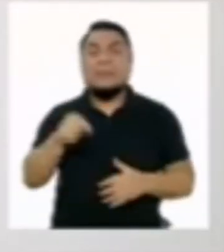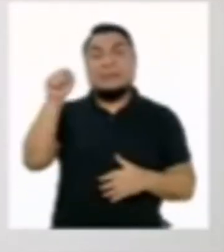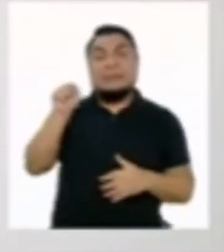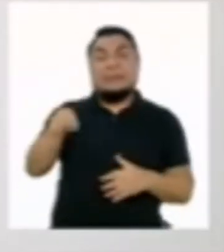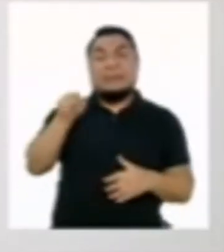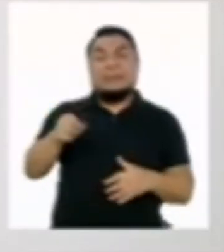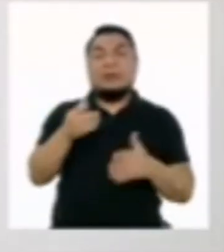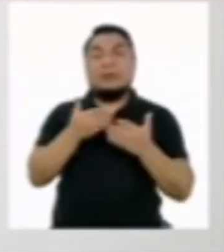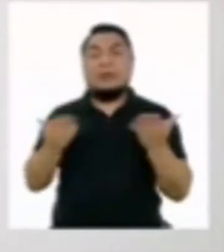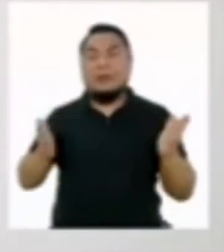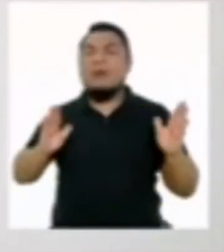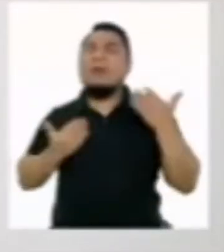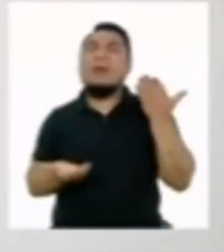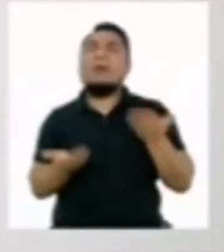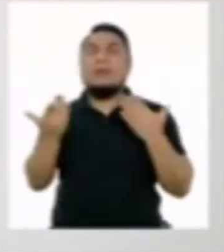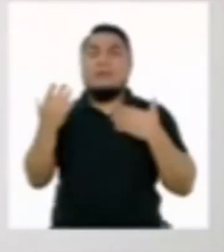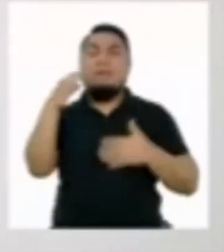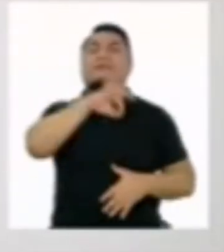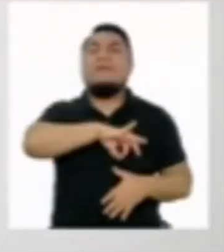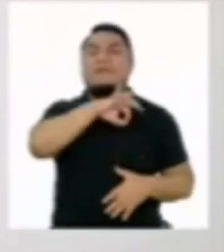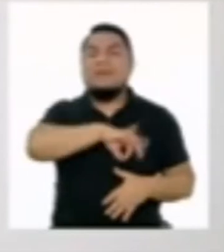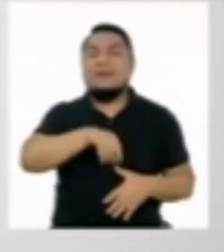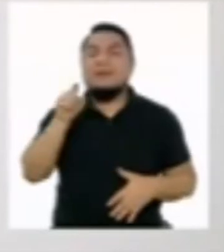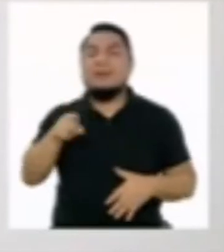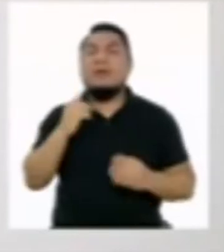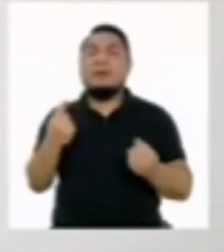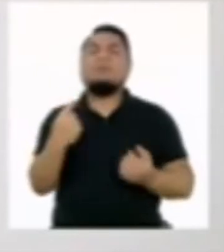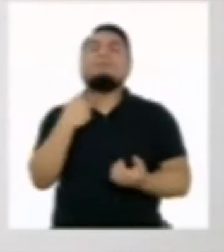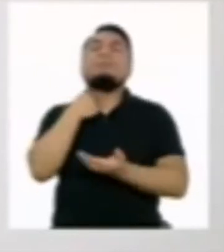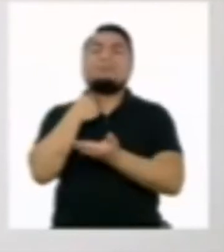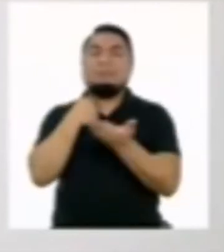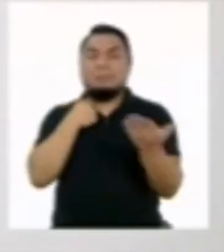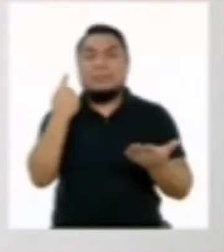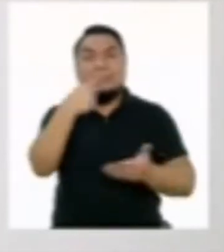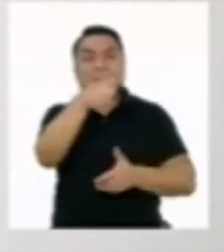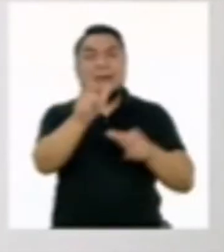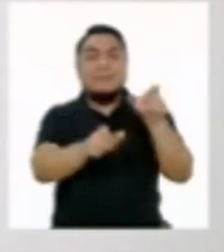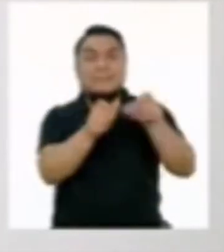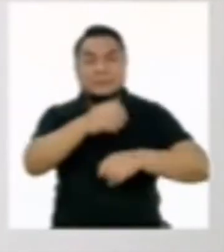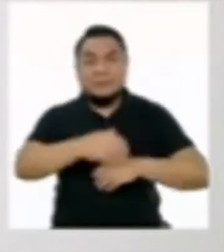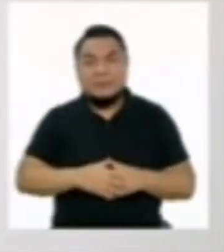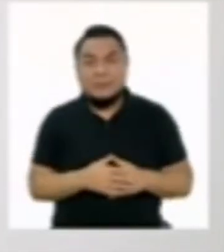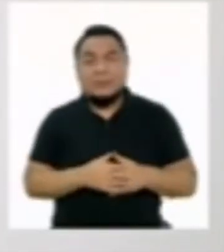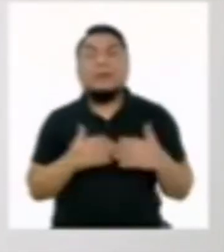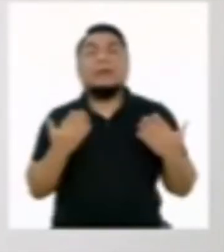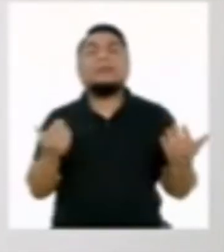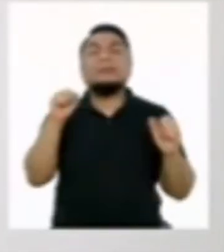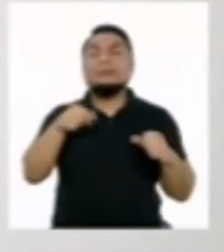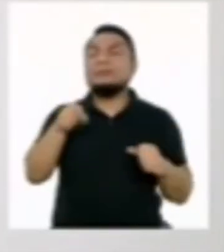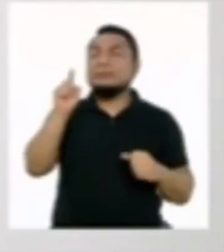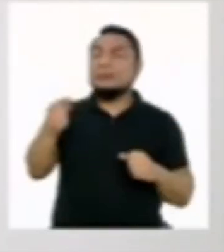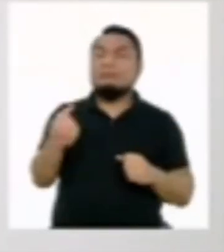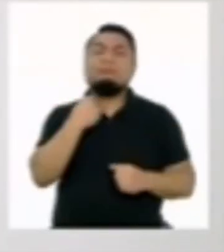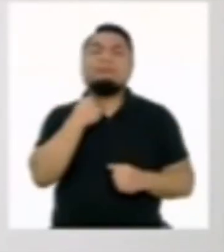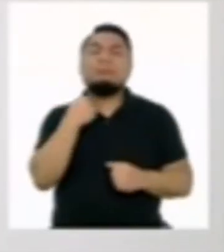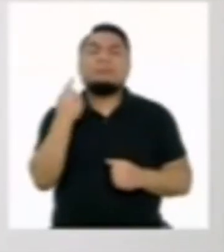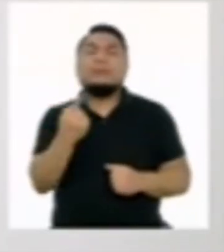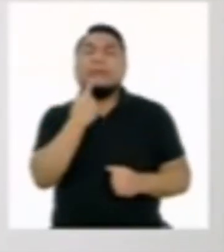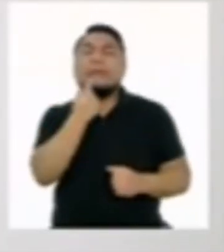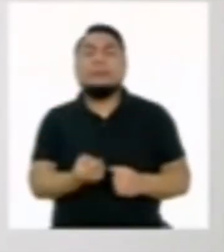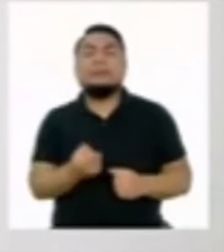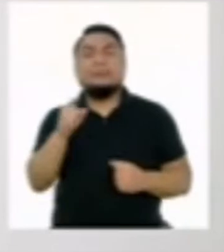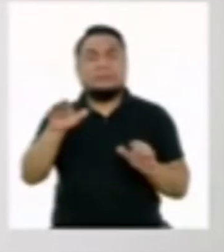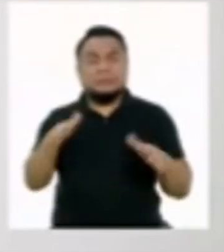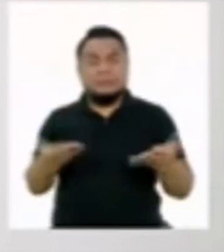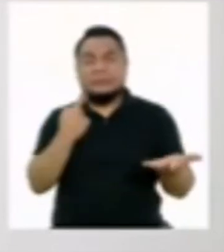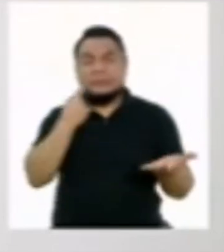Estas condiciones pueden ser beneficiosas o perjudiciales para las personas. Si son perjudiciales, se dice